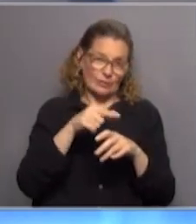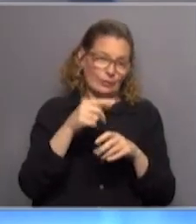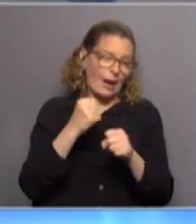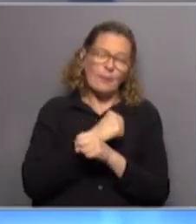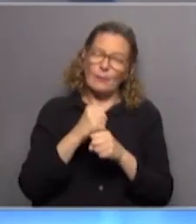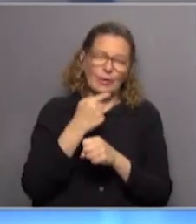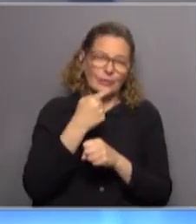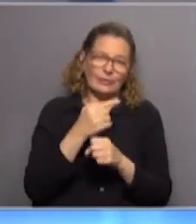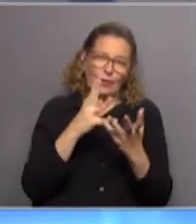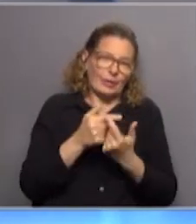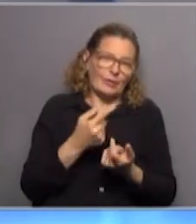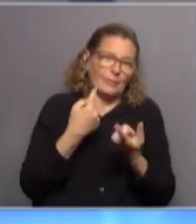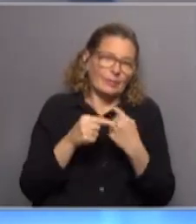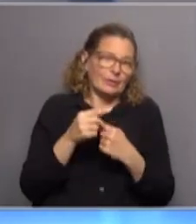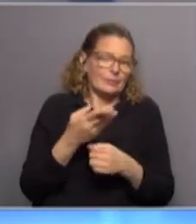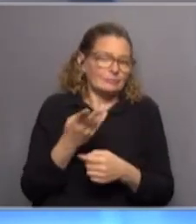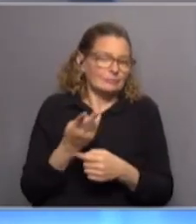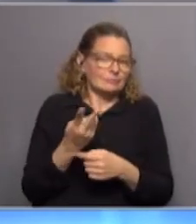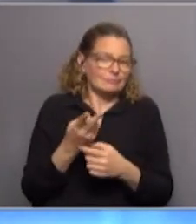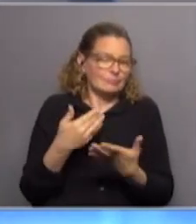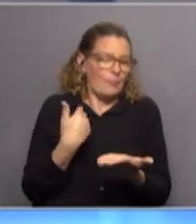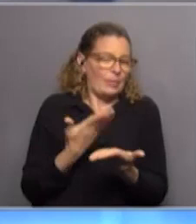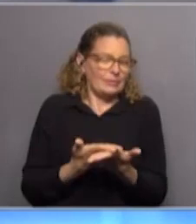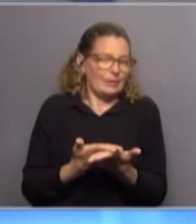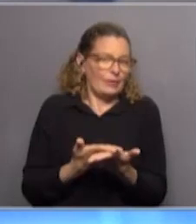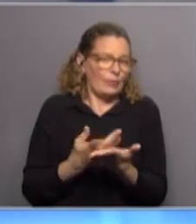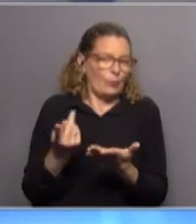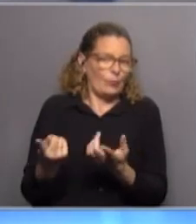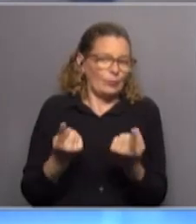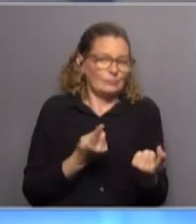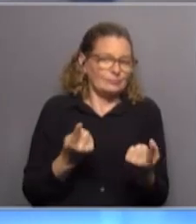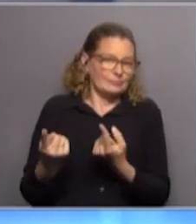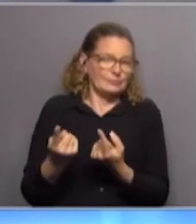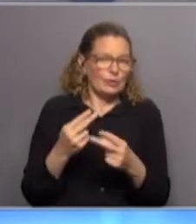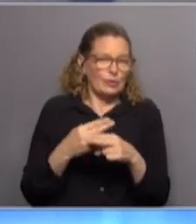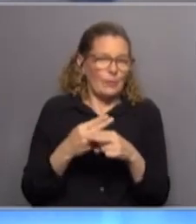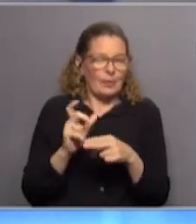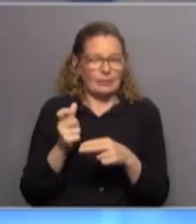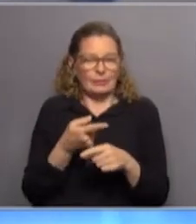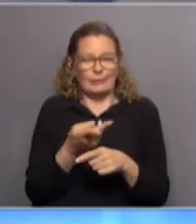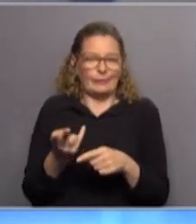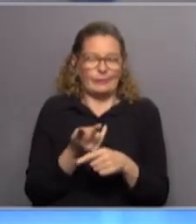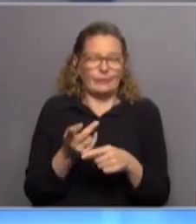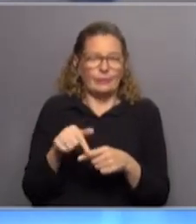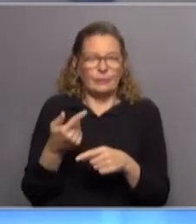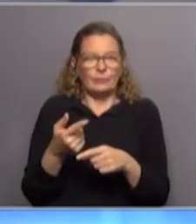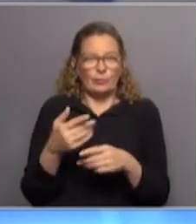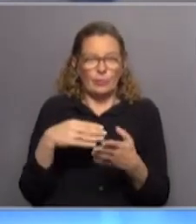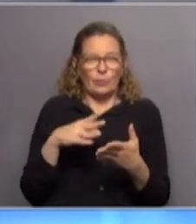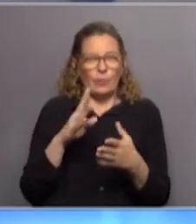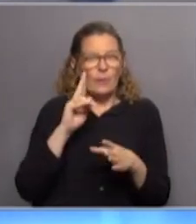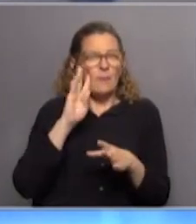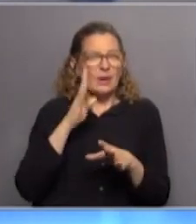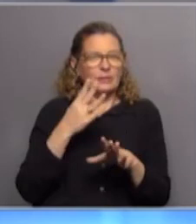aprobado, no lo dicen las organizaciones, pero son muy similares los planteos, por más que uno sea casi que con nombre y apellido y el otro tenga un barniz de